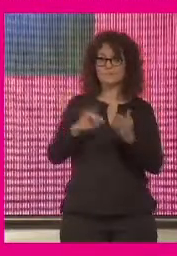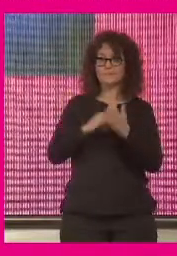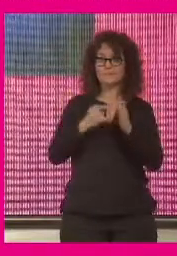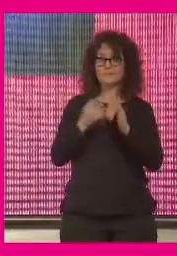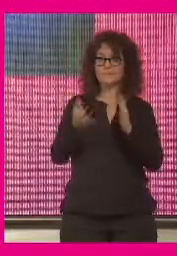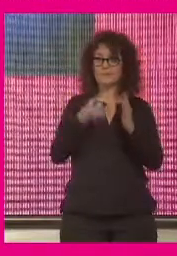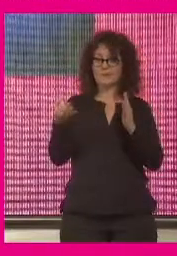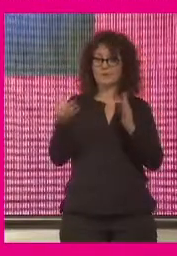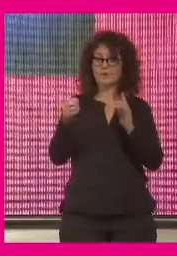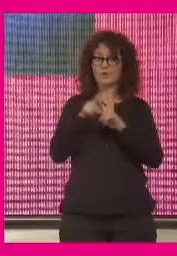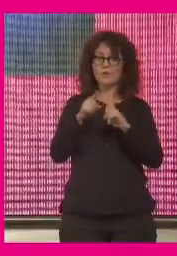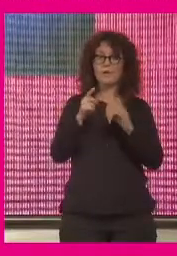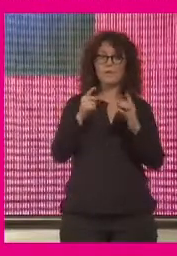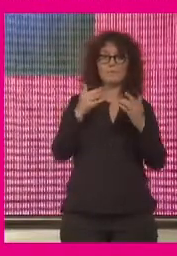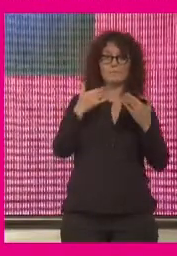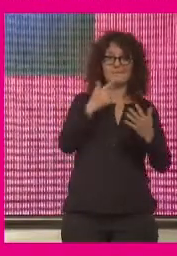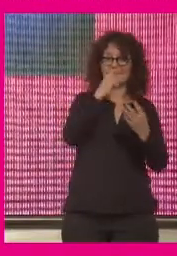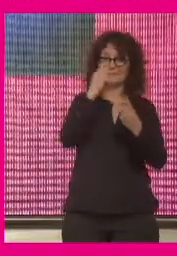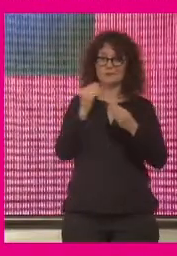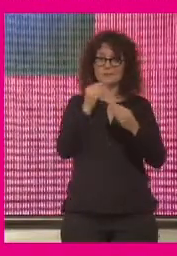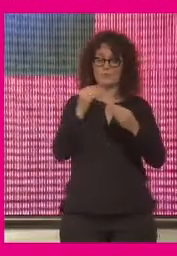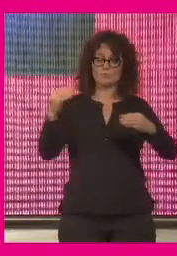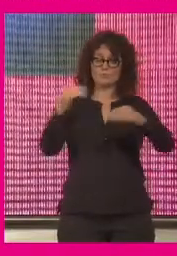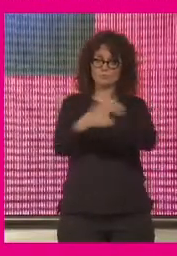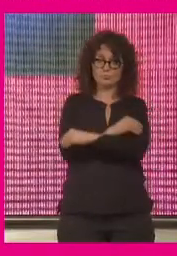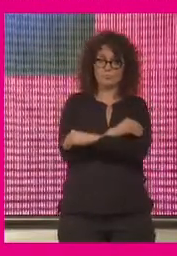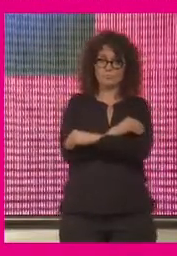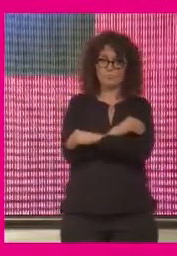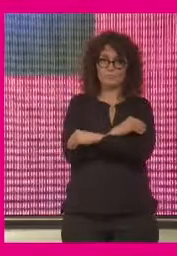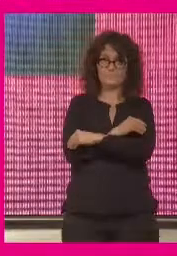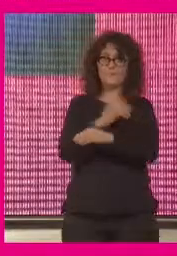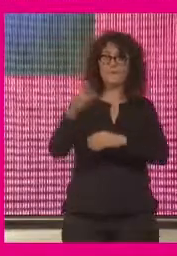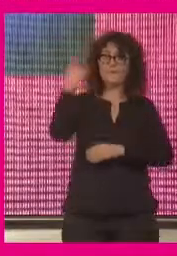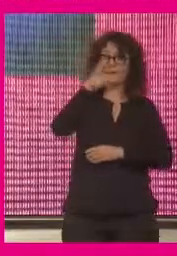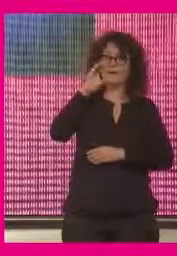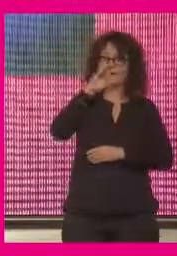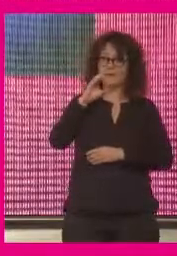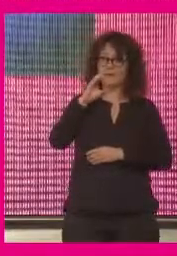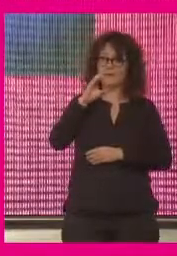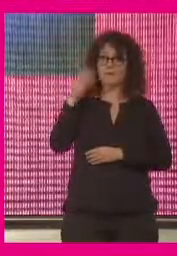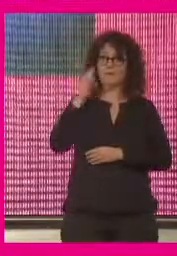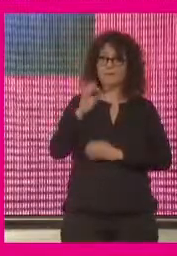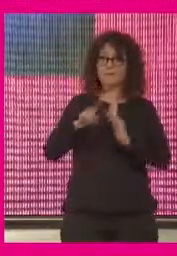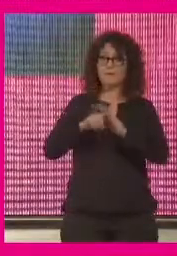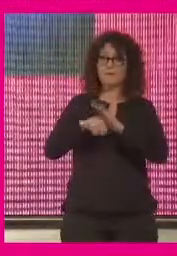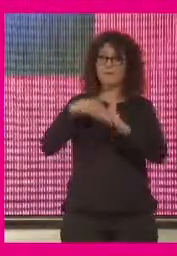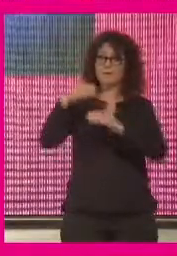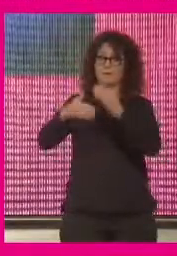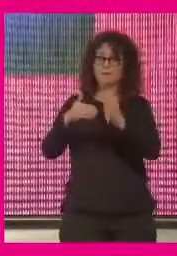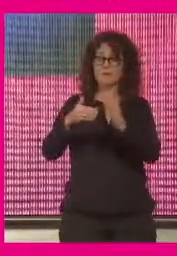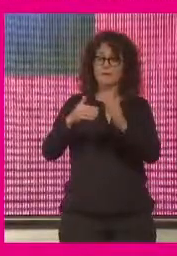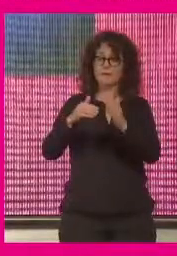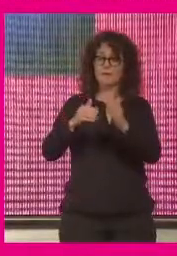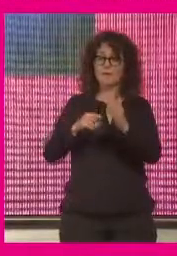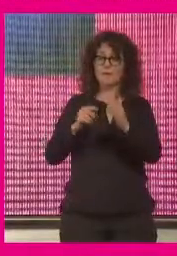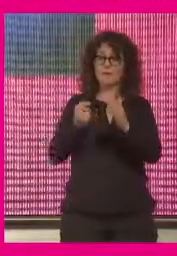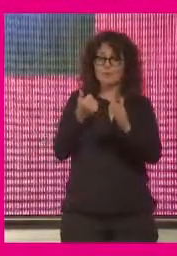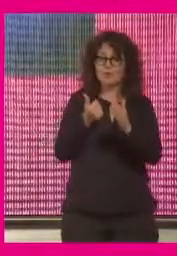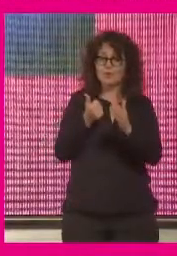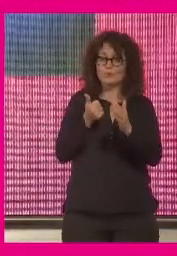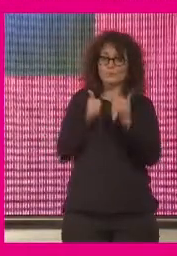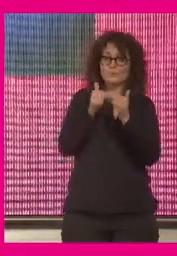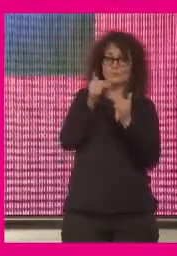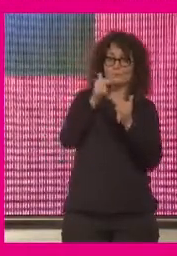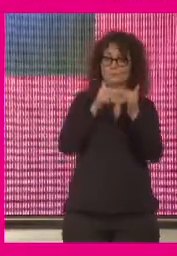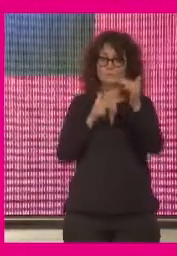muy mal con las prisas y con la intuición la ciencia da pequeños pasos a veces tiene que dar pasos atrás a veces tiene que dar pasos a los lados y se construye